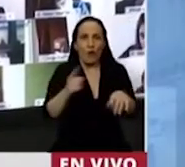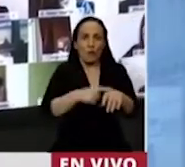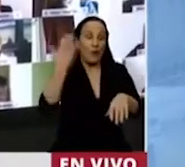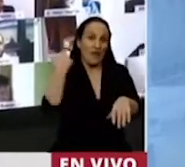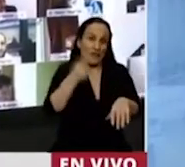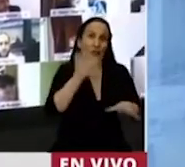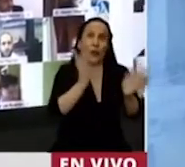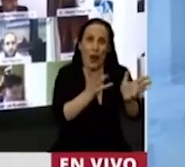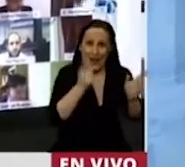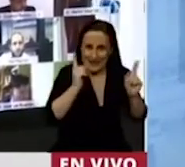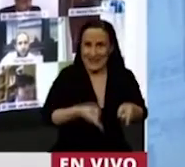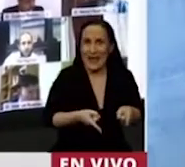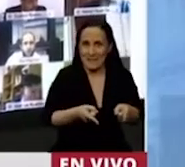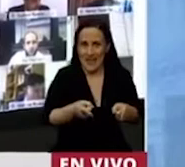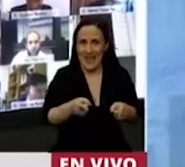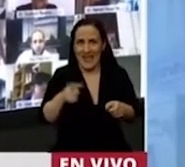cruzada.